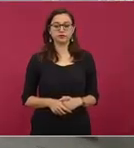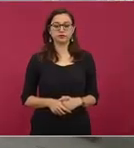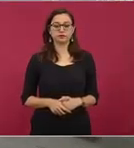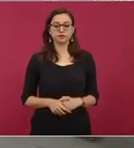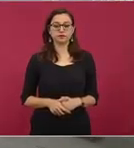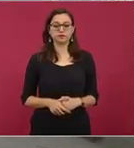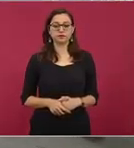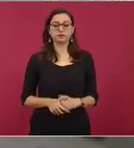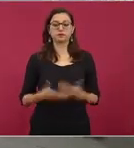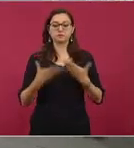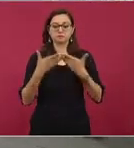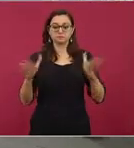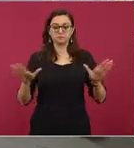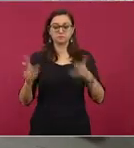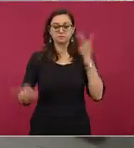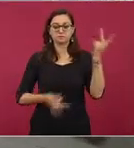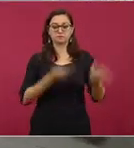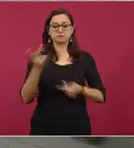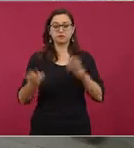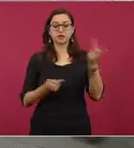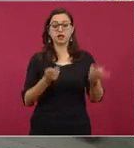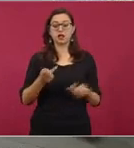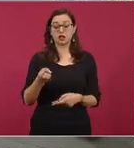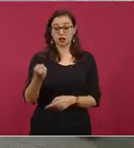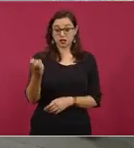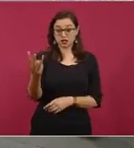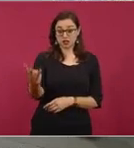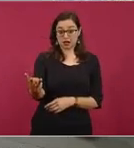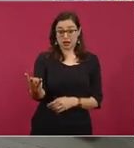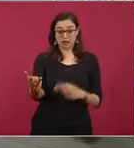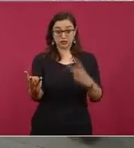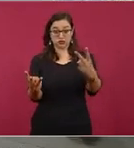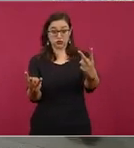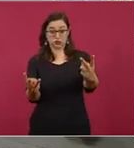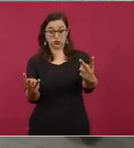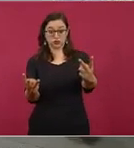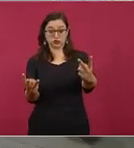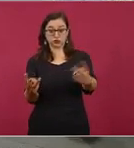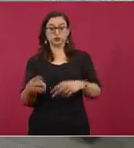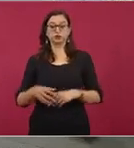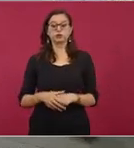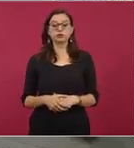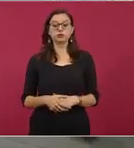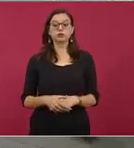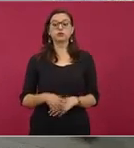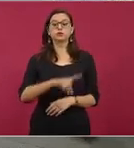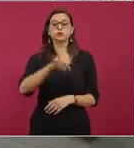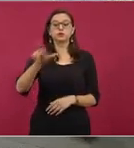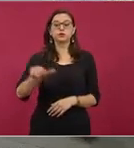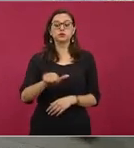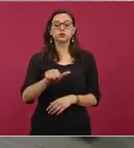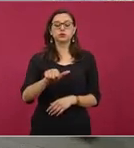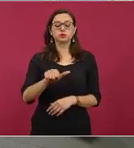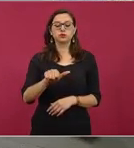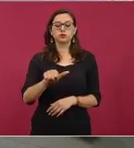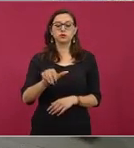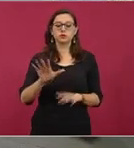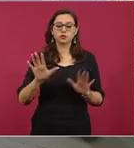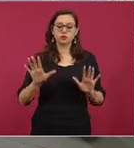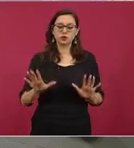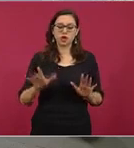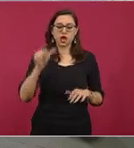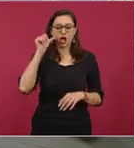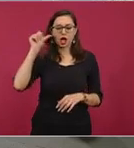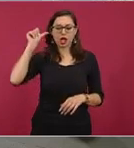Bueno, abrimos las tres que están y los dos. Y luego, nada más que no hayan